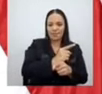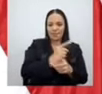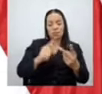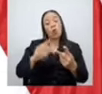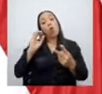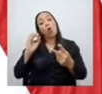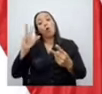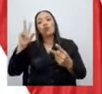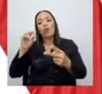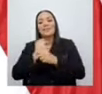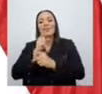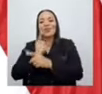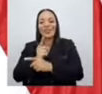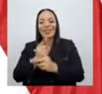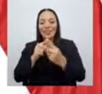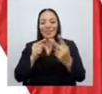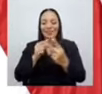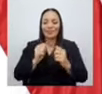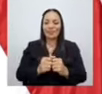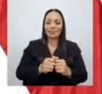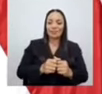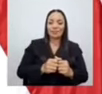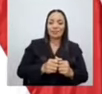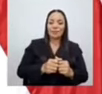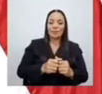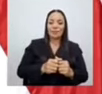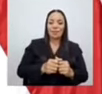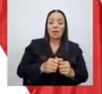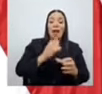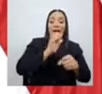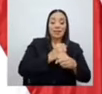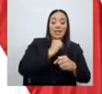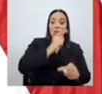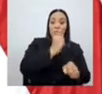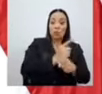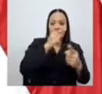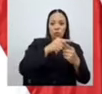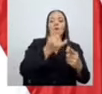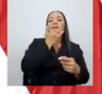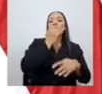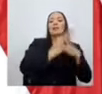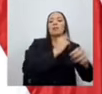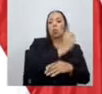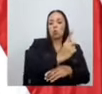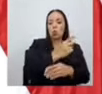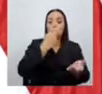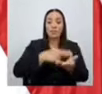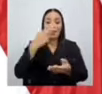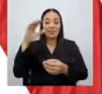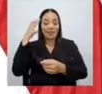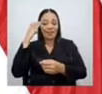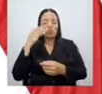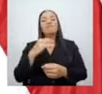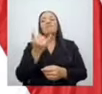correcto. Yo al hacerlo incorrecto le llamo error tipo 1. El Hospital de Cartago es un claro ejemplo de error